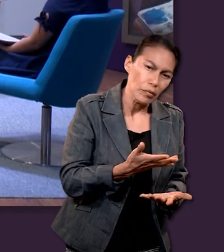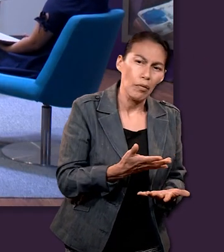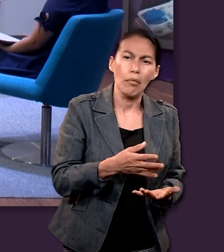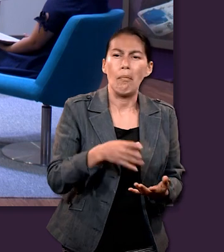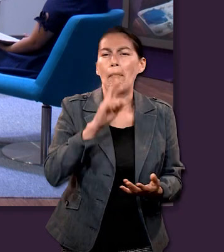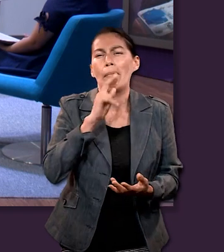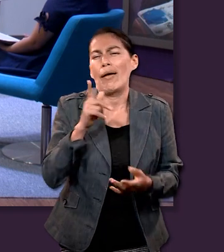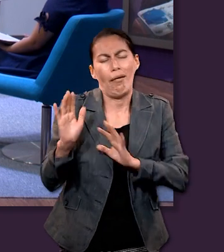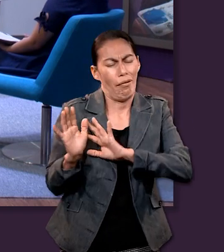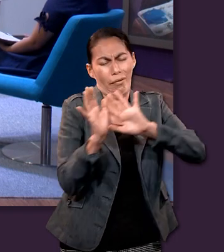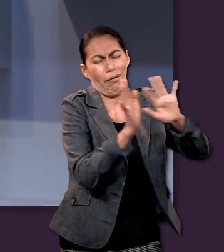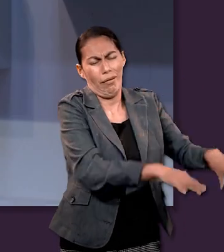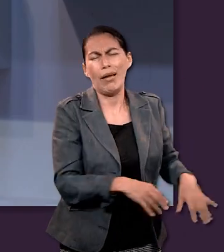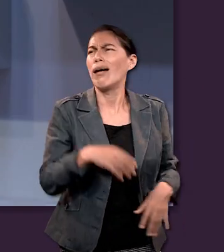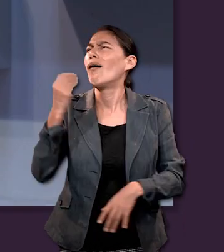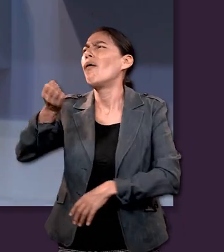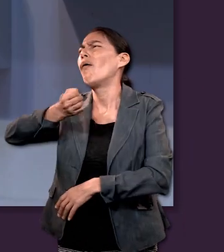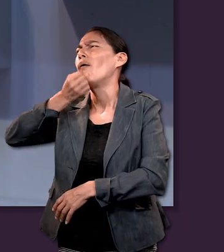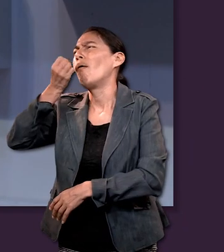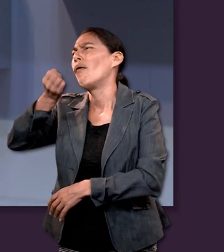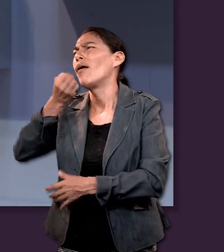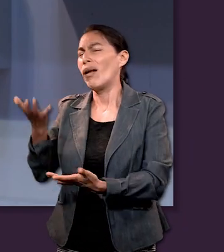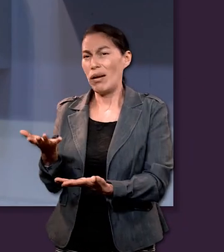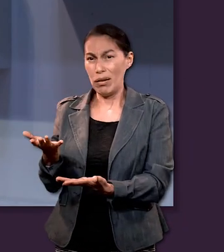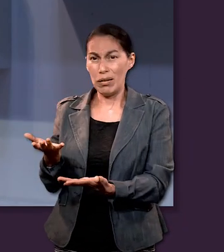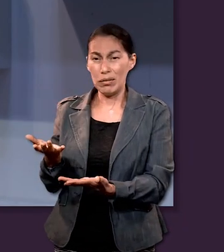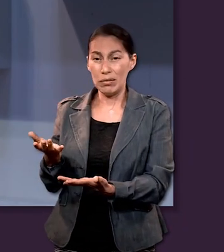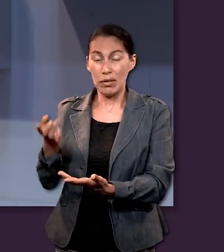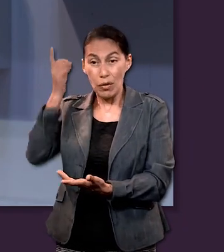manera en que nos aferramos en vez de